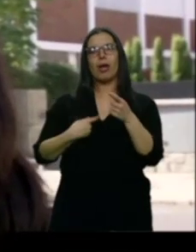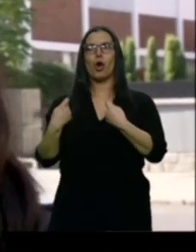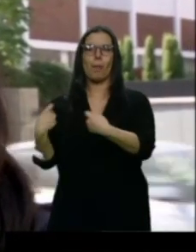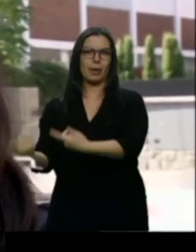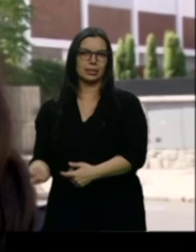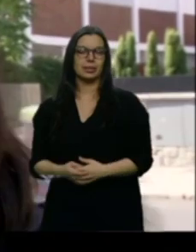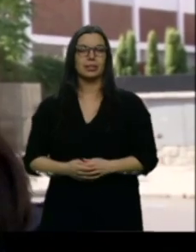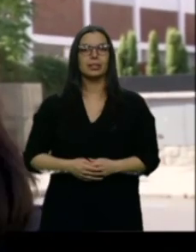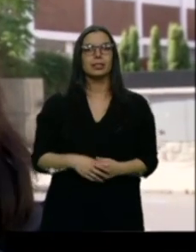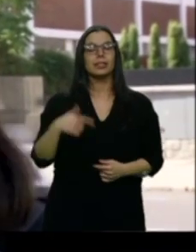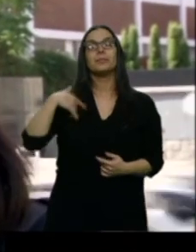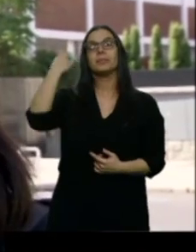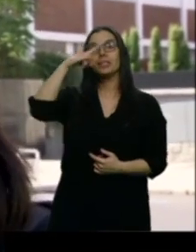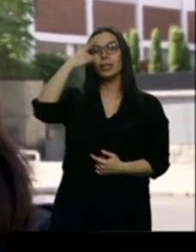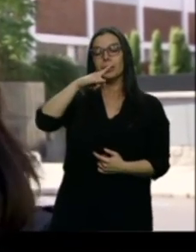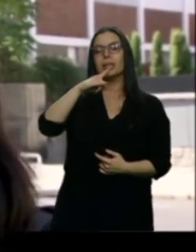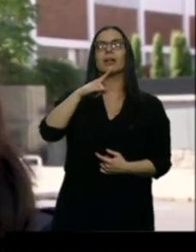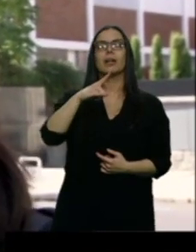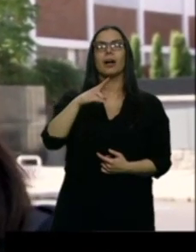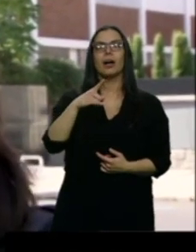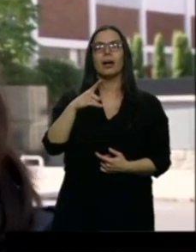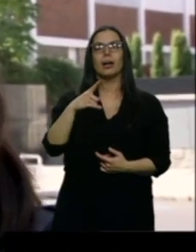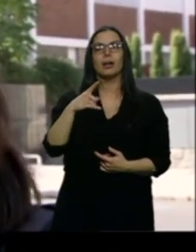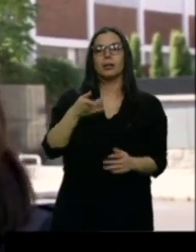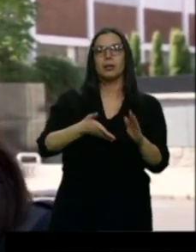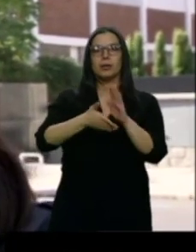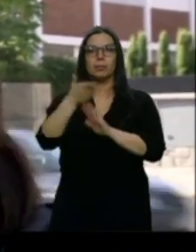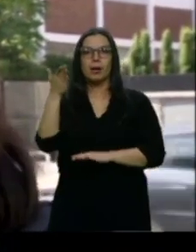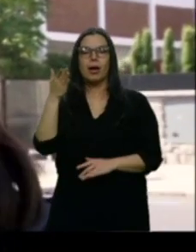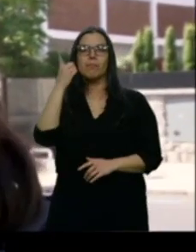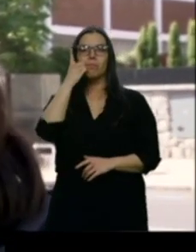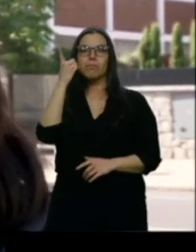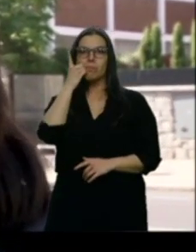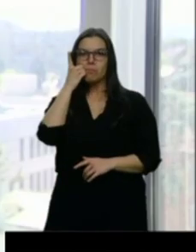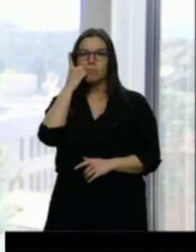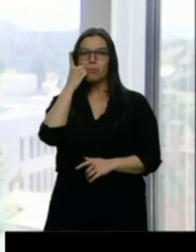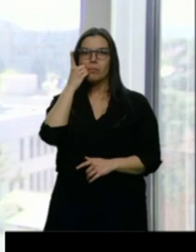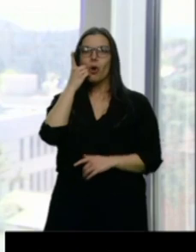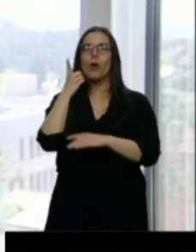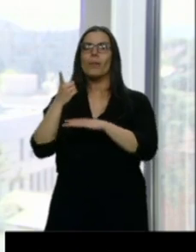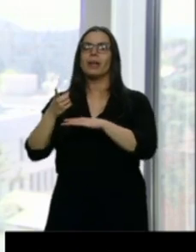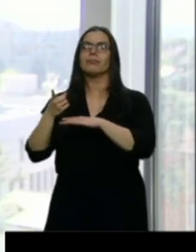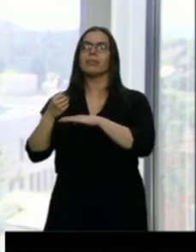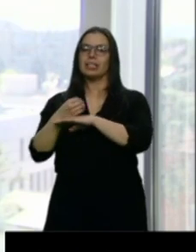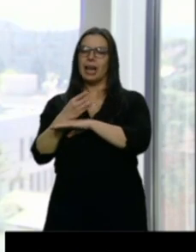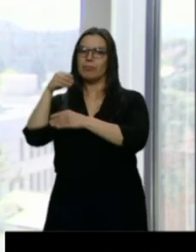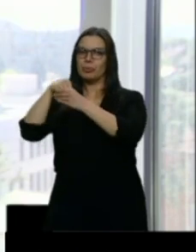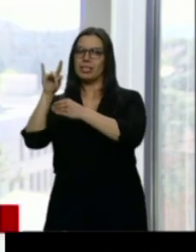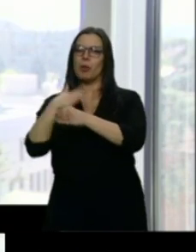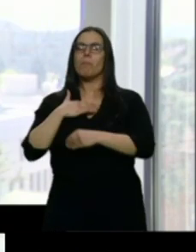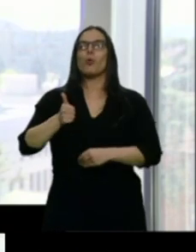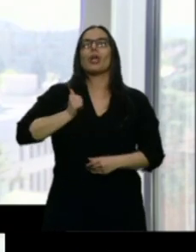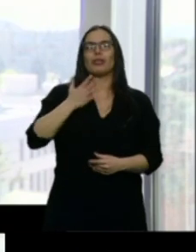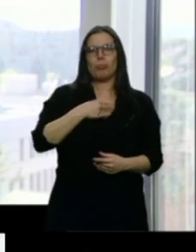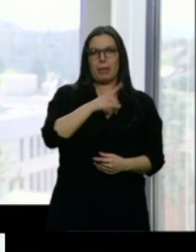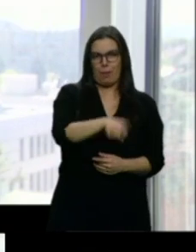y el billete lo tienes en el móvil, lo puedes entregar en el móvil, pero él por si acaso lo llevaba en papel. Por un lado vienen de una época